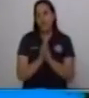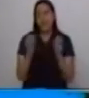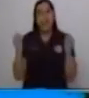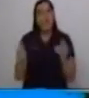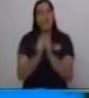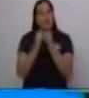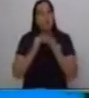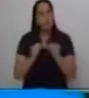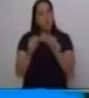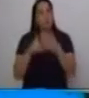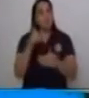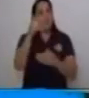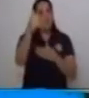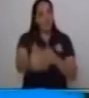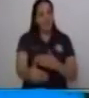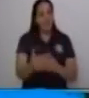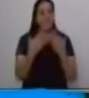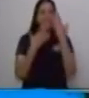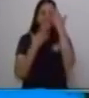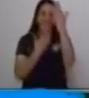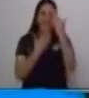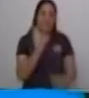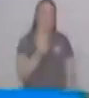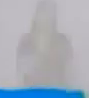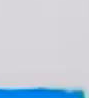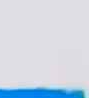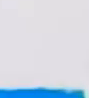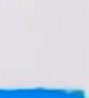saldremos adelante juntos saldremos y y y y y